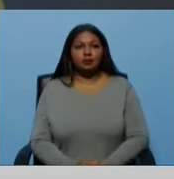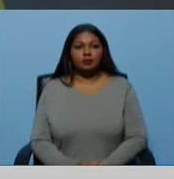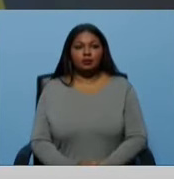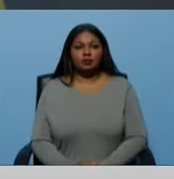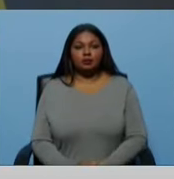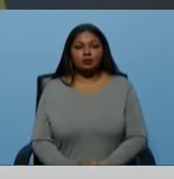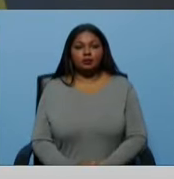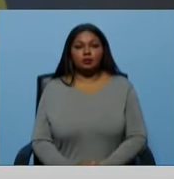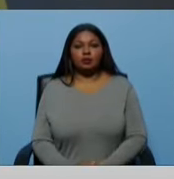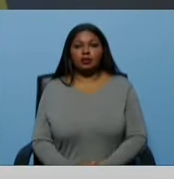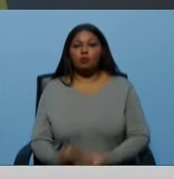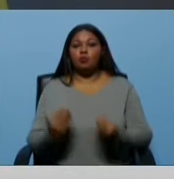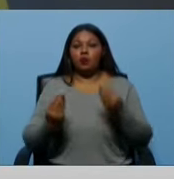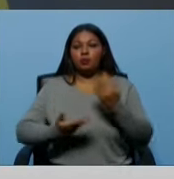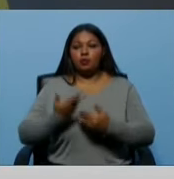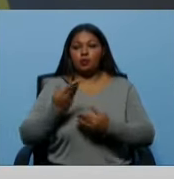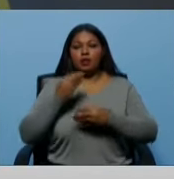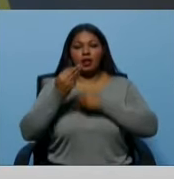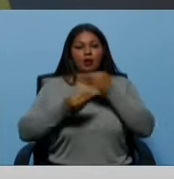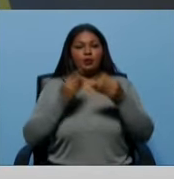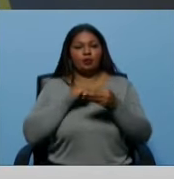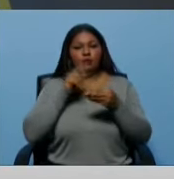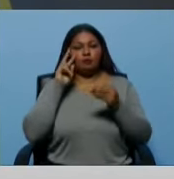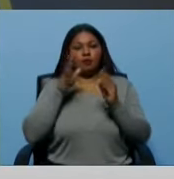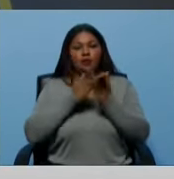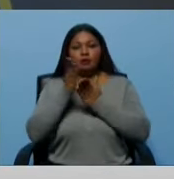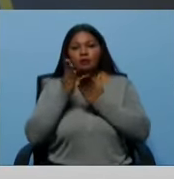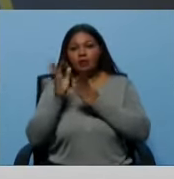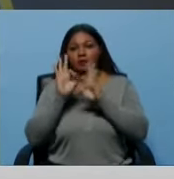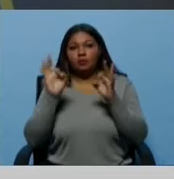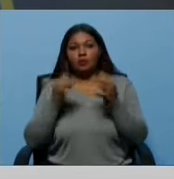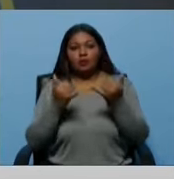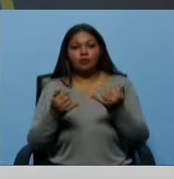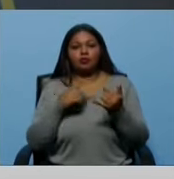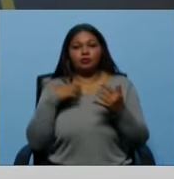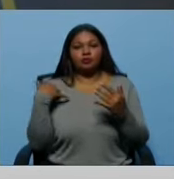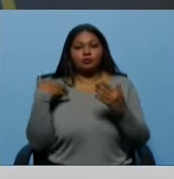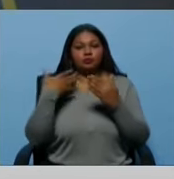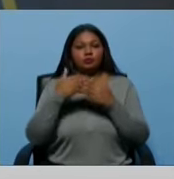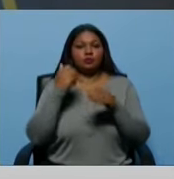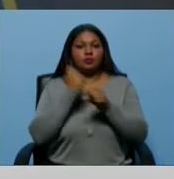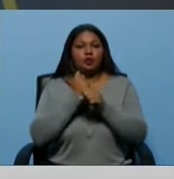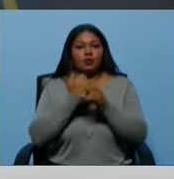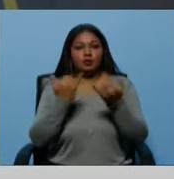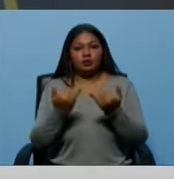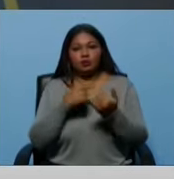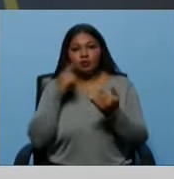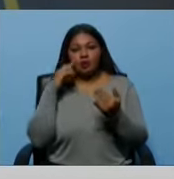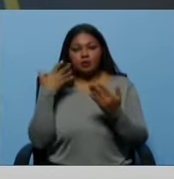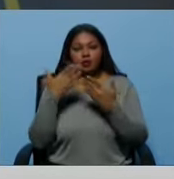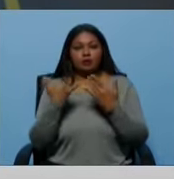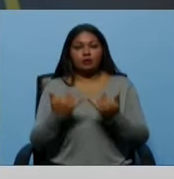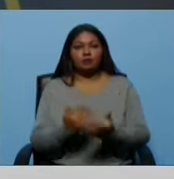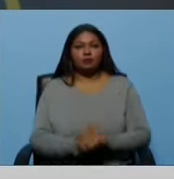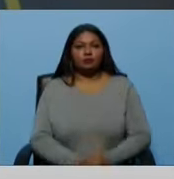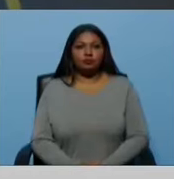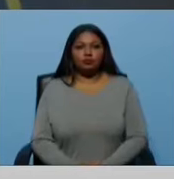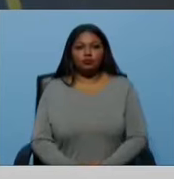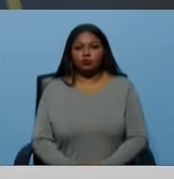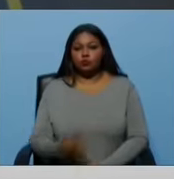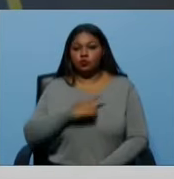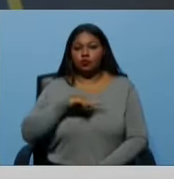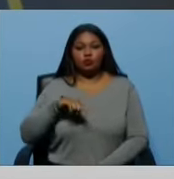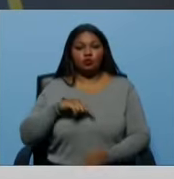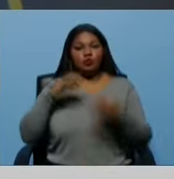indispensable que lo hagamos y tenemos que legislar en esa materia. Ya hemos venido trabajando en ese sentido desde hace un rato. Yo creo que ya es el momento,